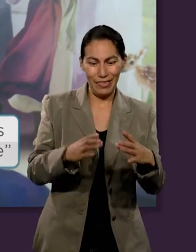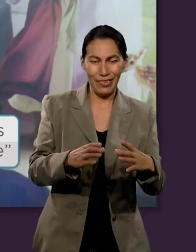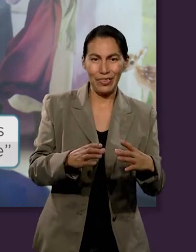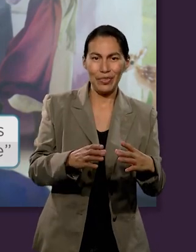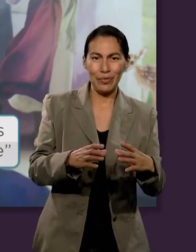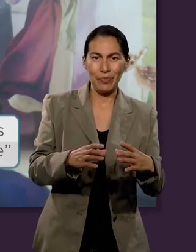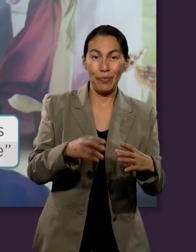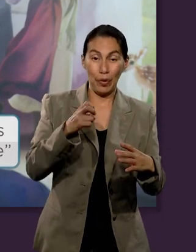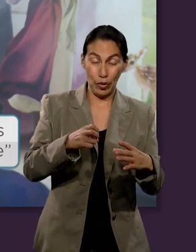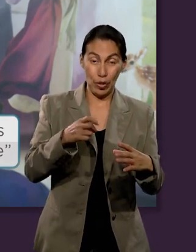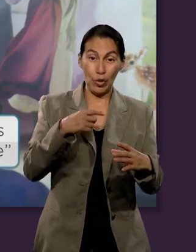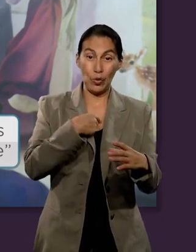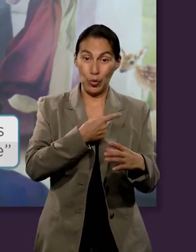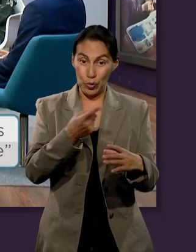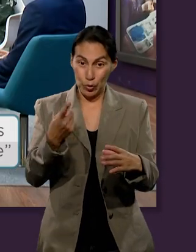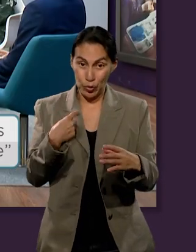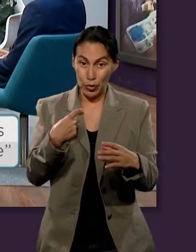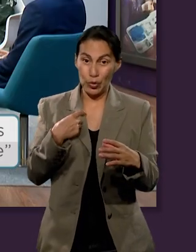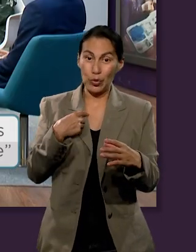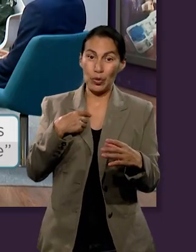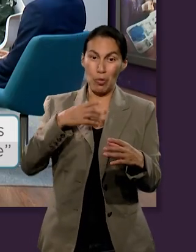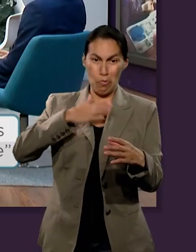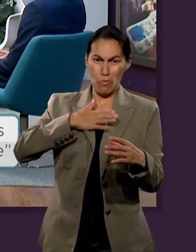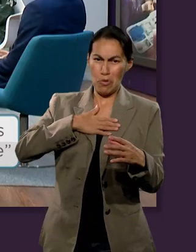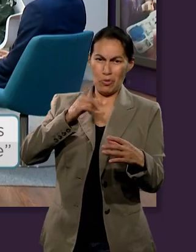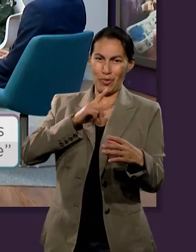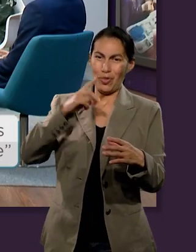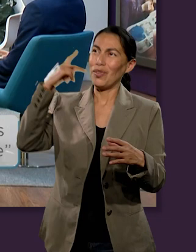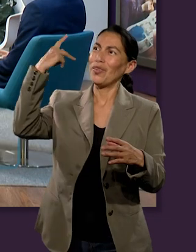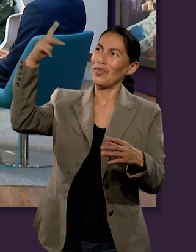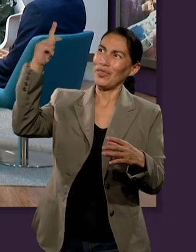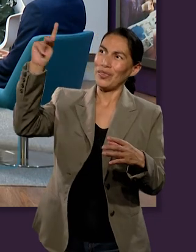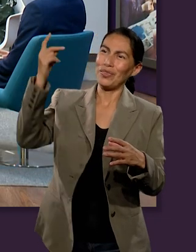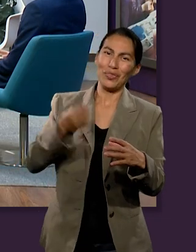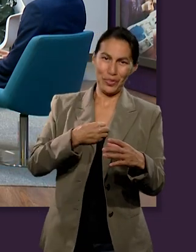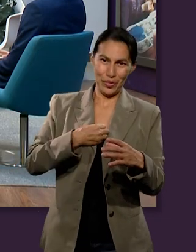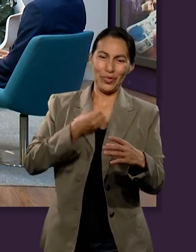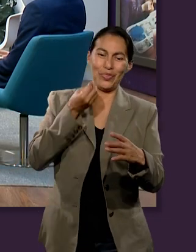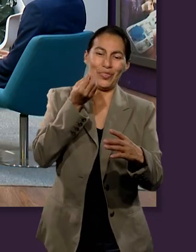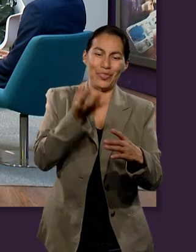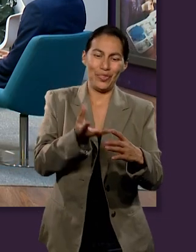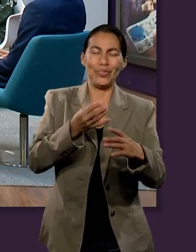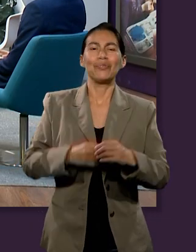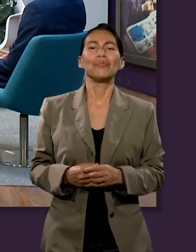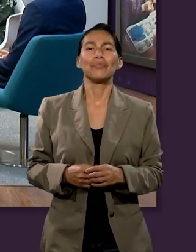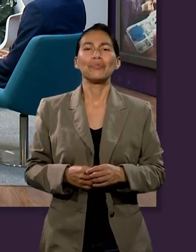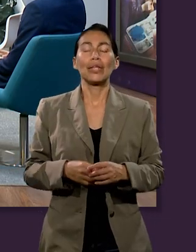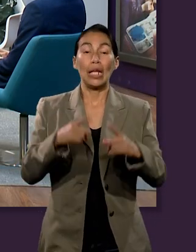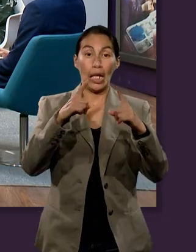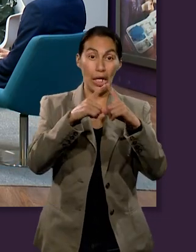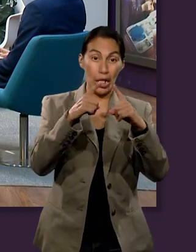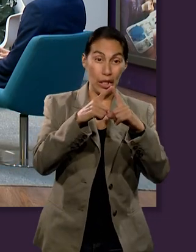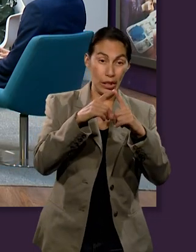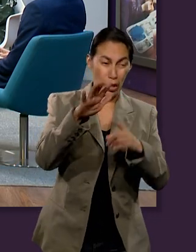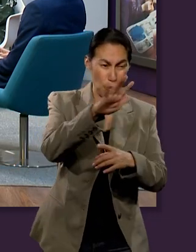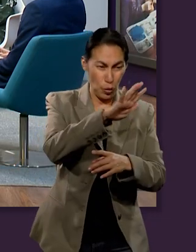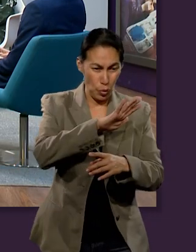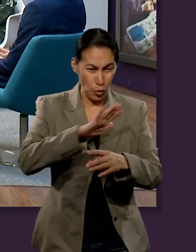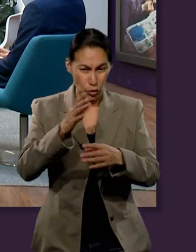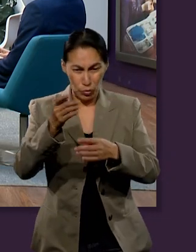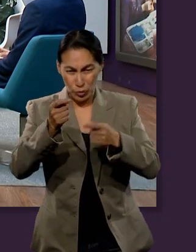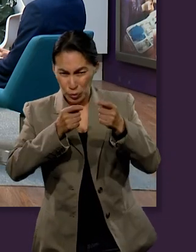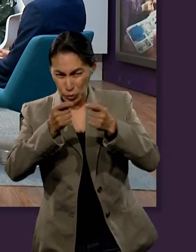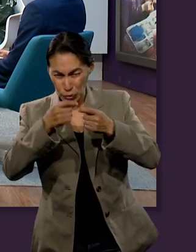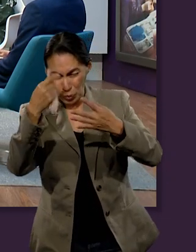a devolver lo que justamente le pertenece al Señor. La iglesia tiene todo un sistema bien elaborado y